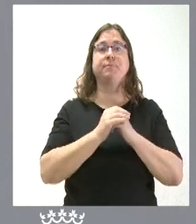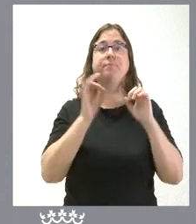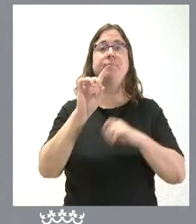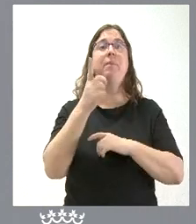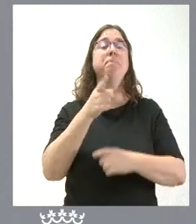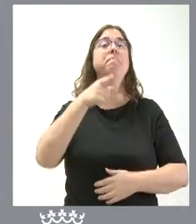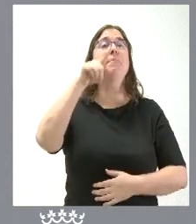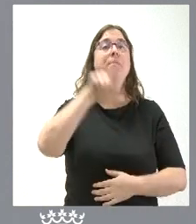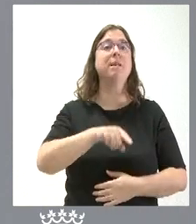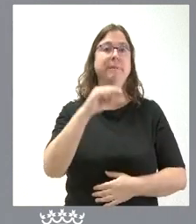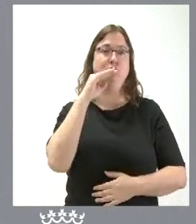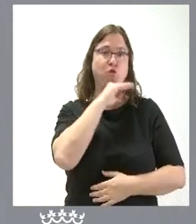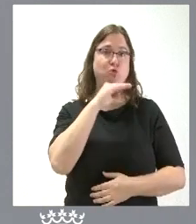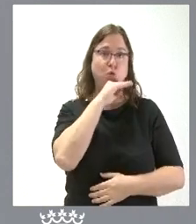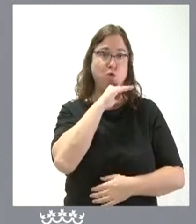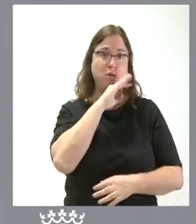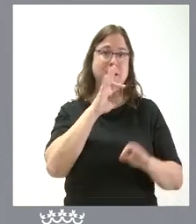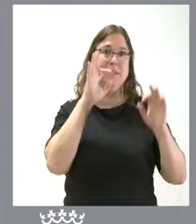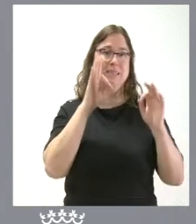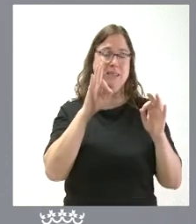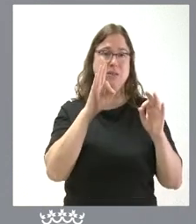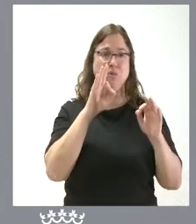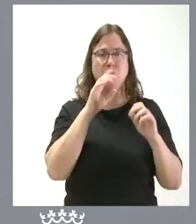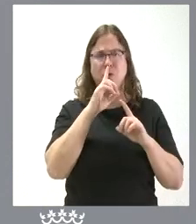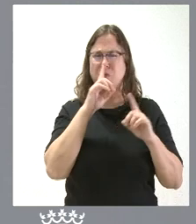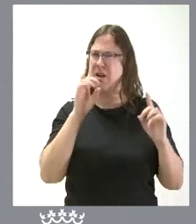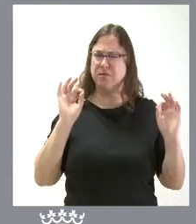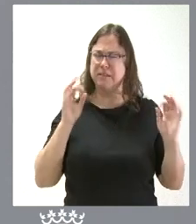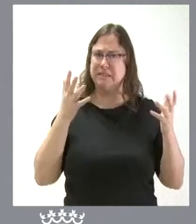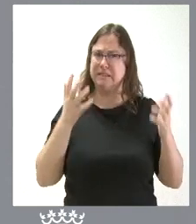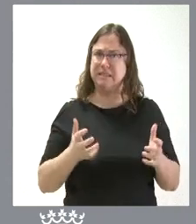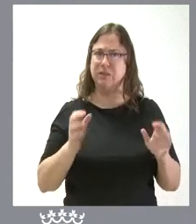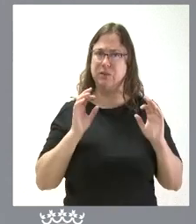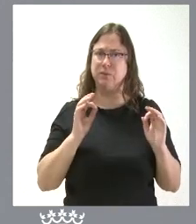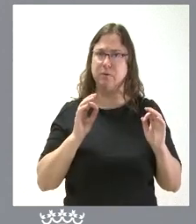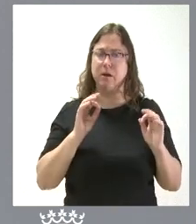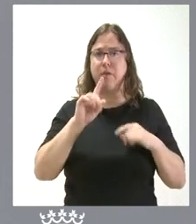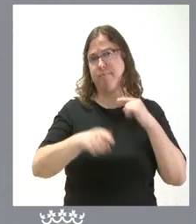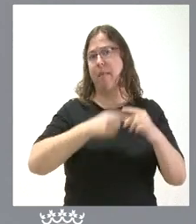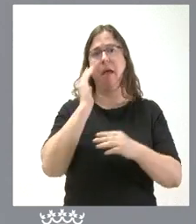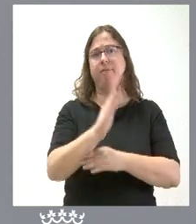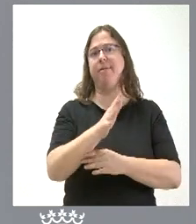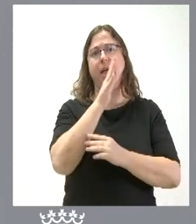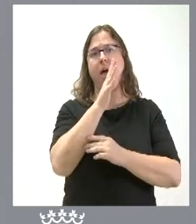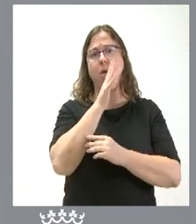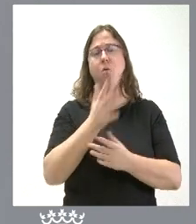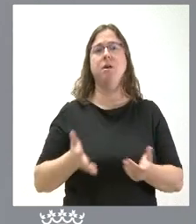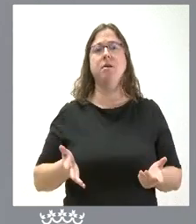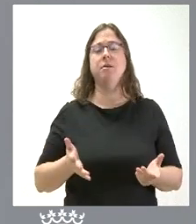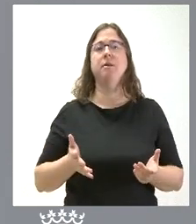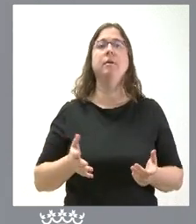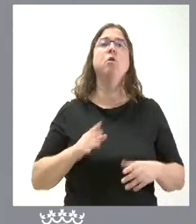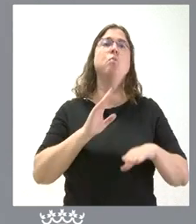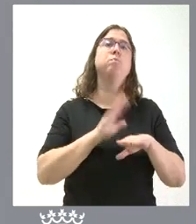mes de octubre y también en un año especialmente seco que ha afectado el volumen de agua tanto